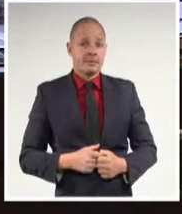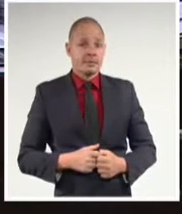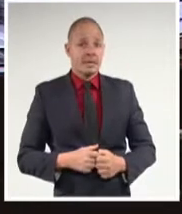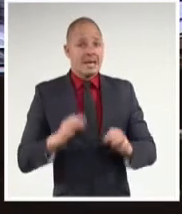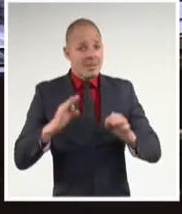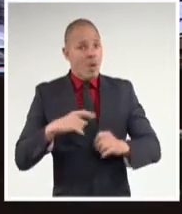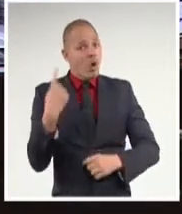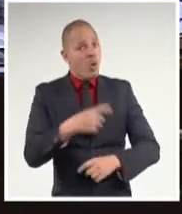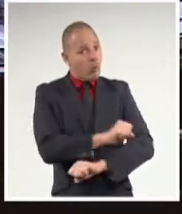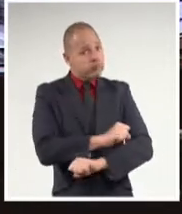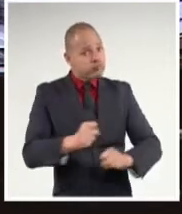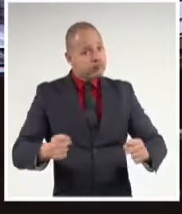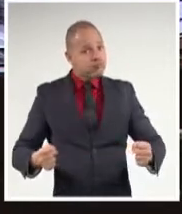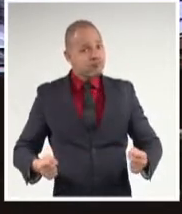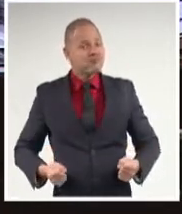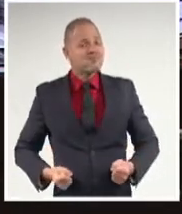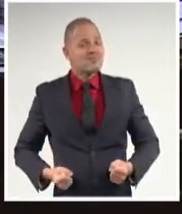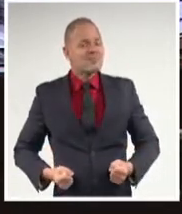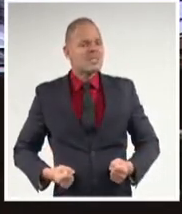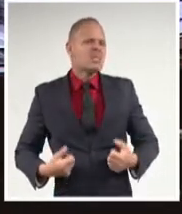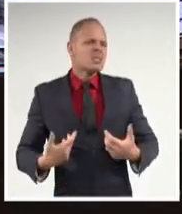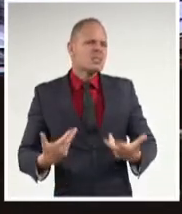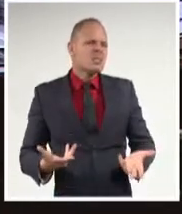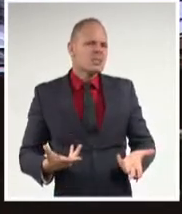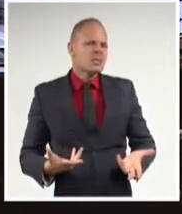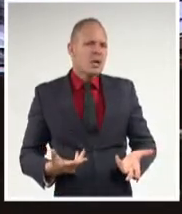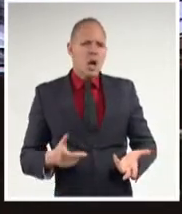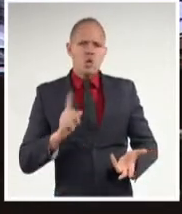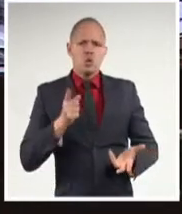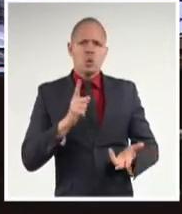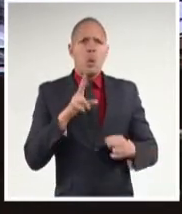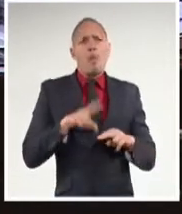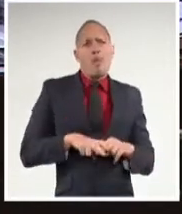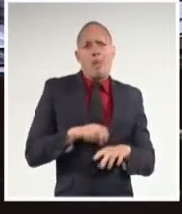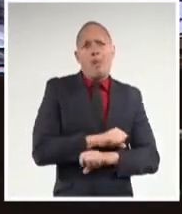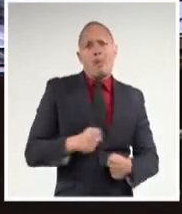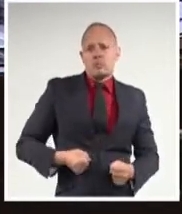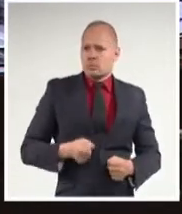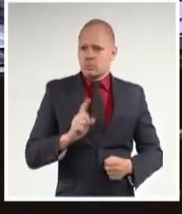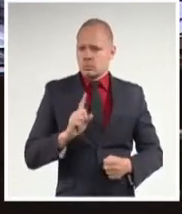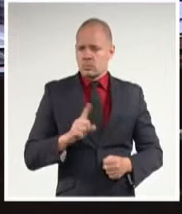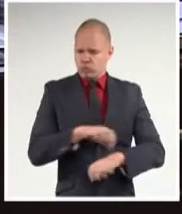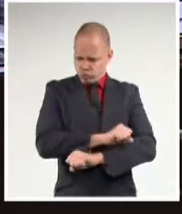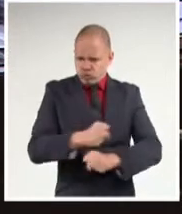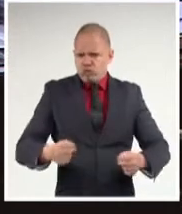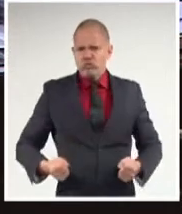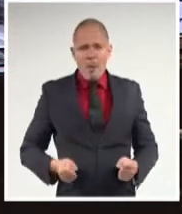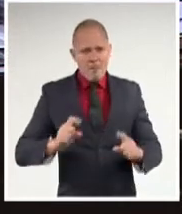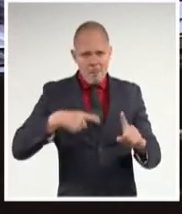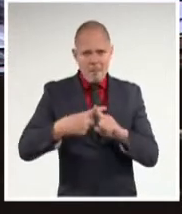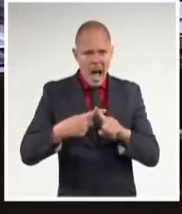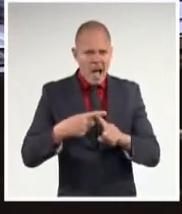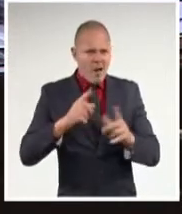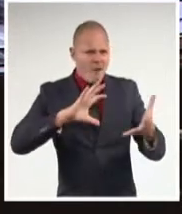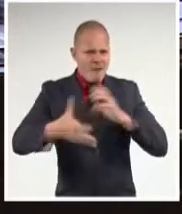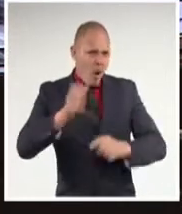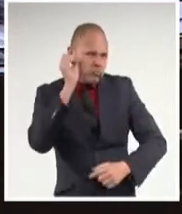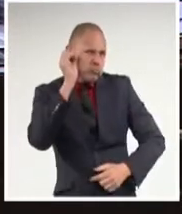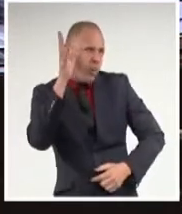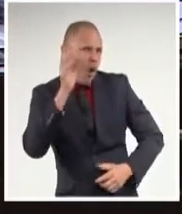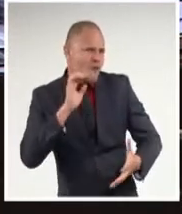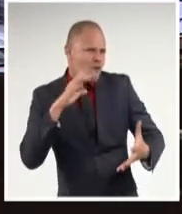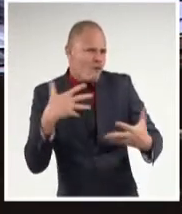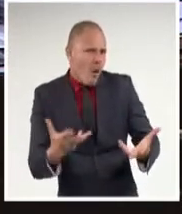Resistimos todos los embates, pero los resistimos de manera creativa. Porque en medio de estos embates, que un país pequeño,